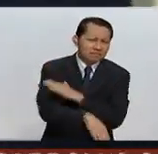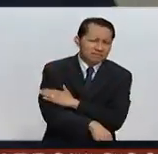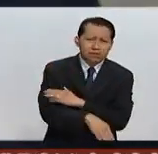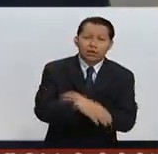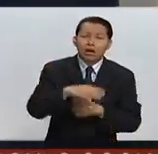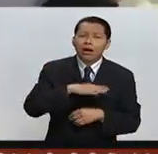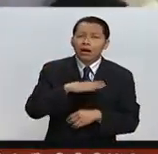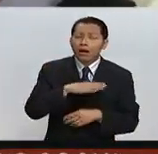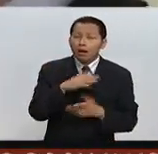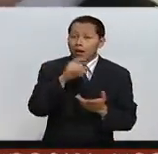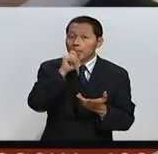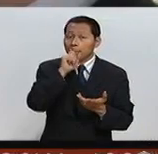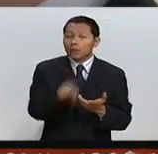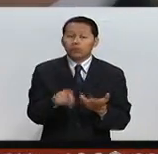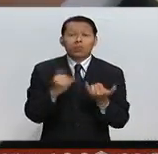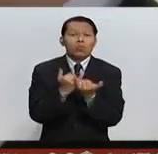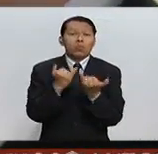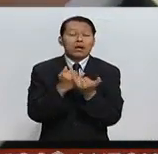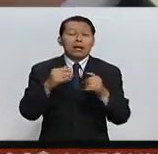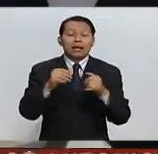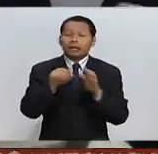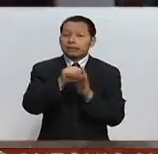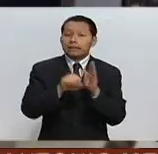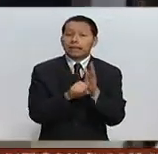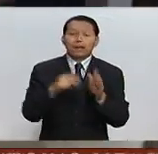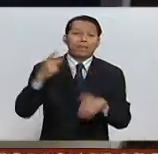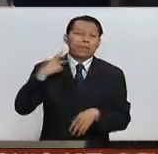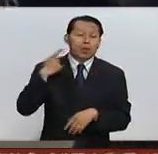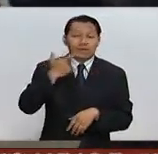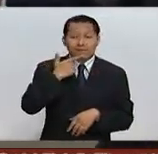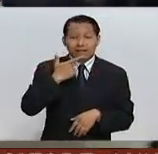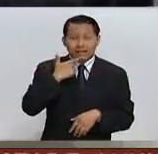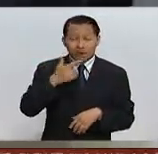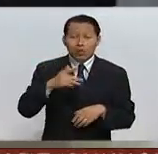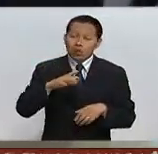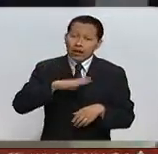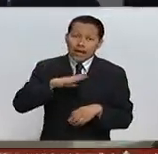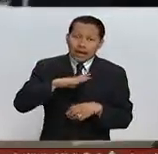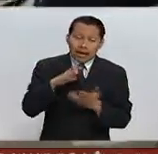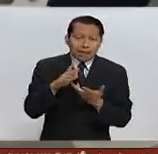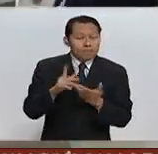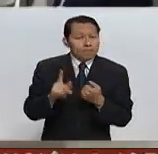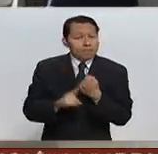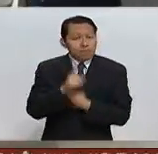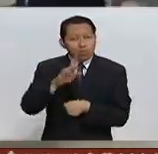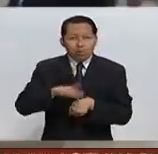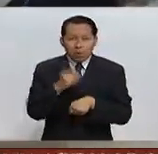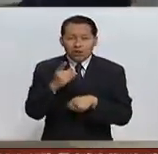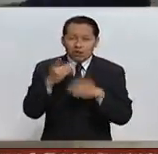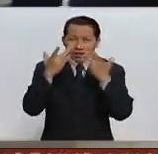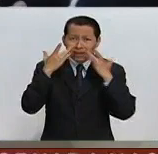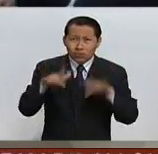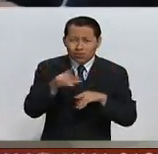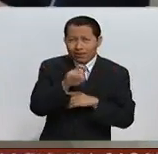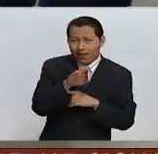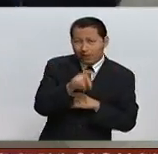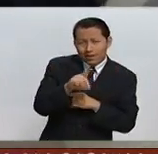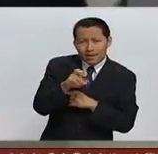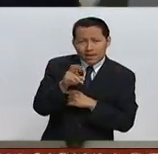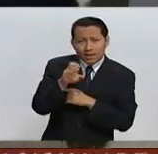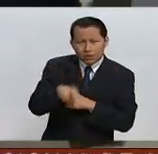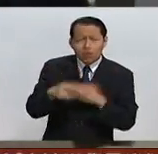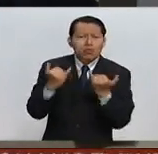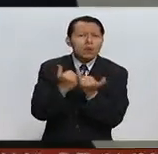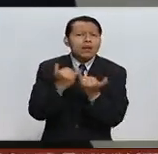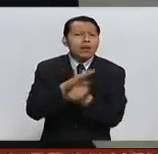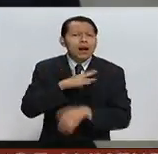descalabro también en el sistema político británico con la renuncia de David Cameron. Hay en la mesa un referéndum,